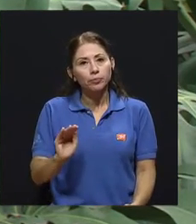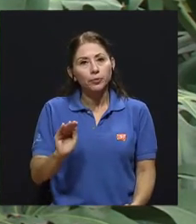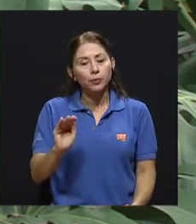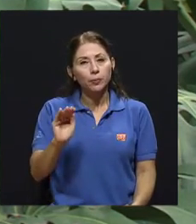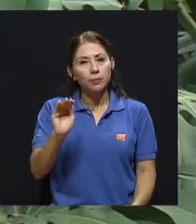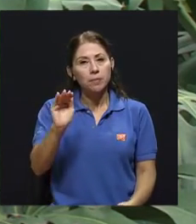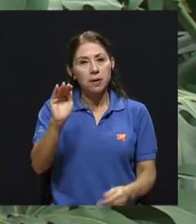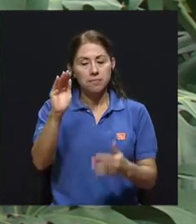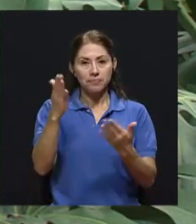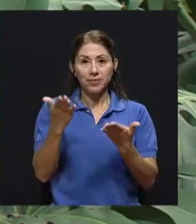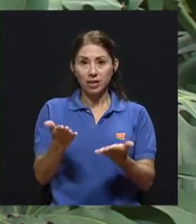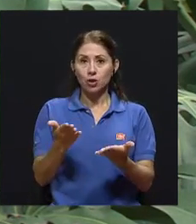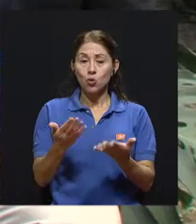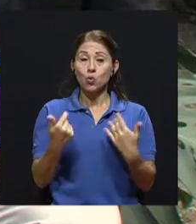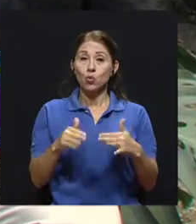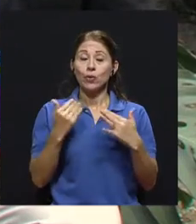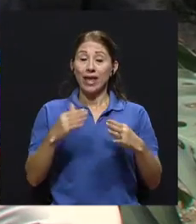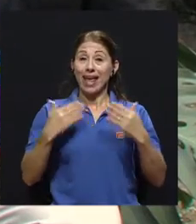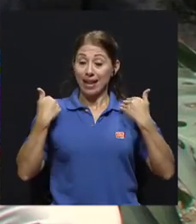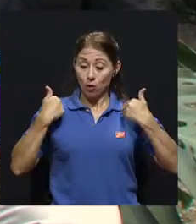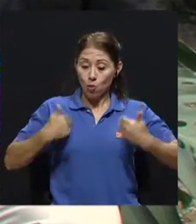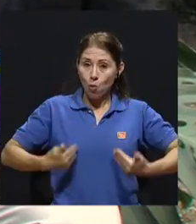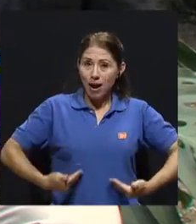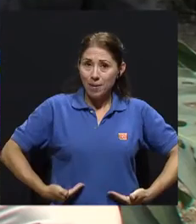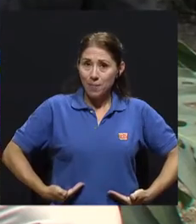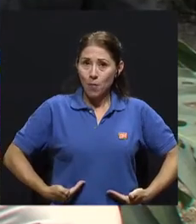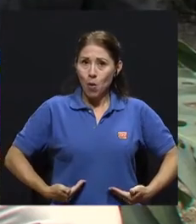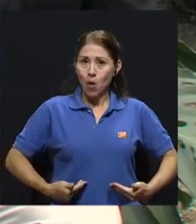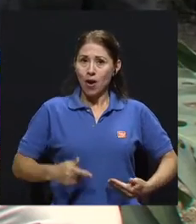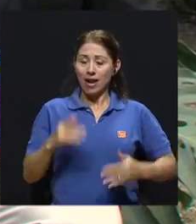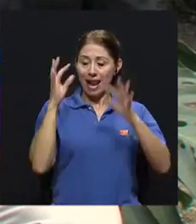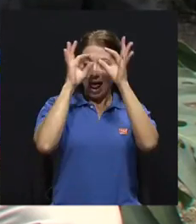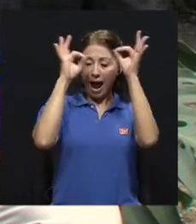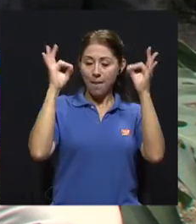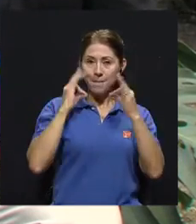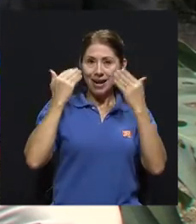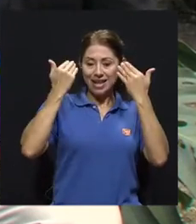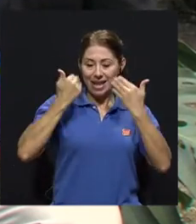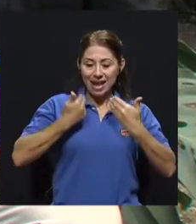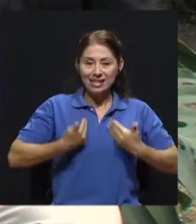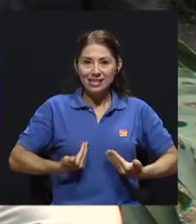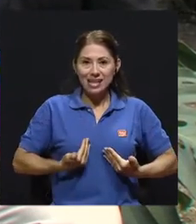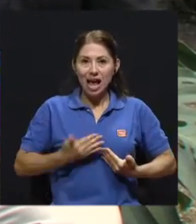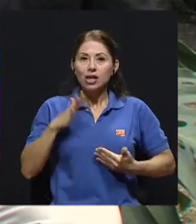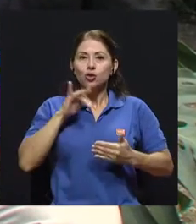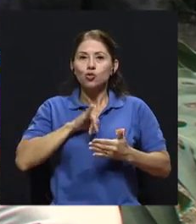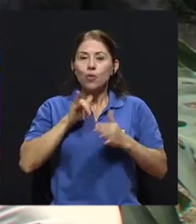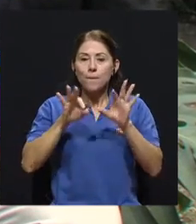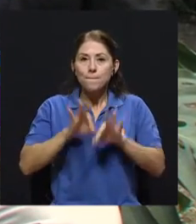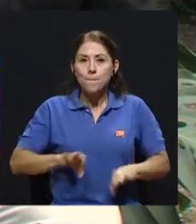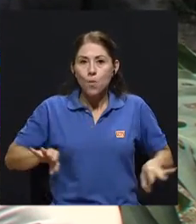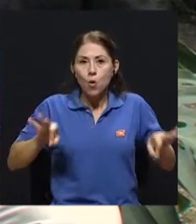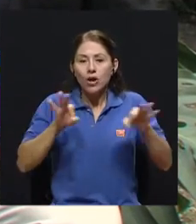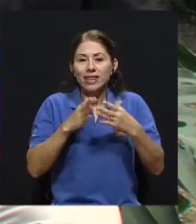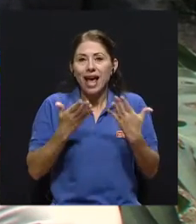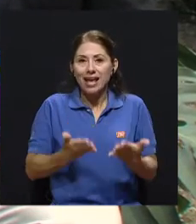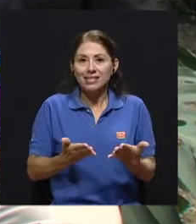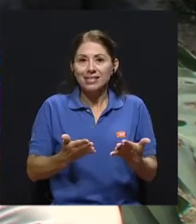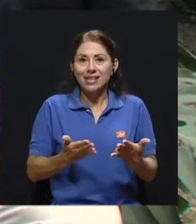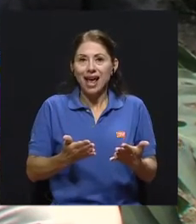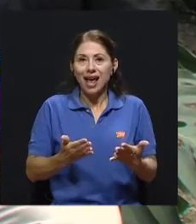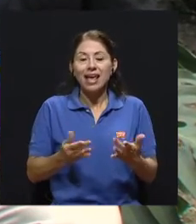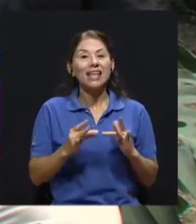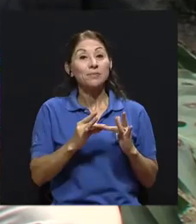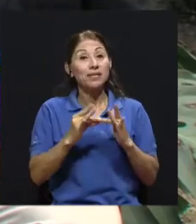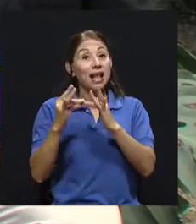la importancia que el cuerpo, la apariencia de este va teniendo, sobre todo por lo que socialmente se nos establece como